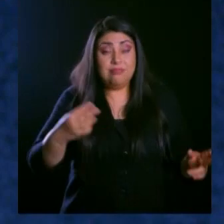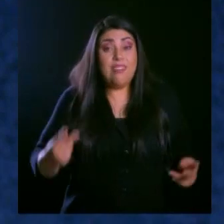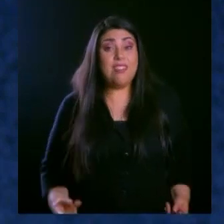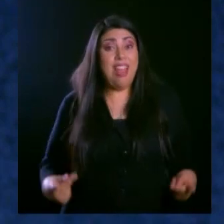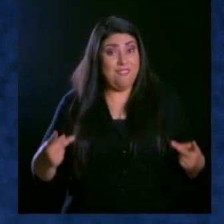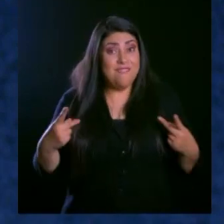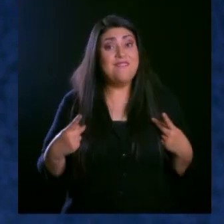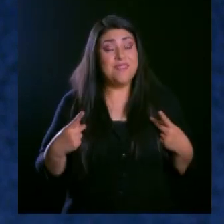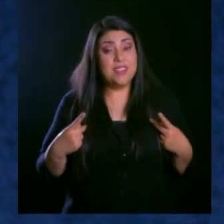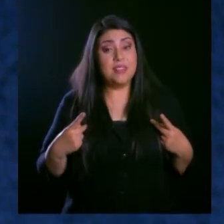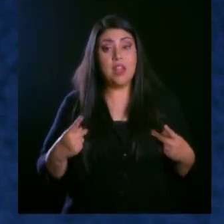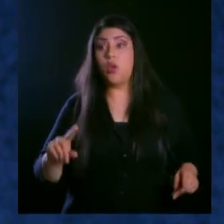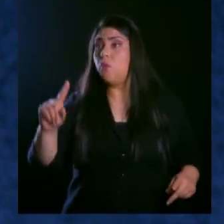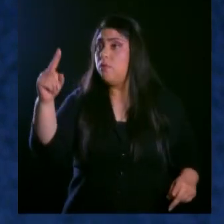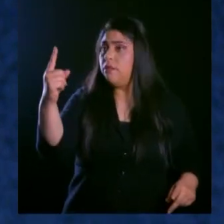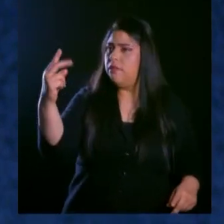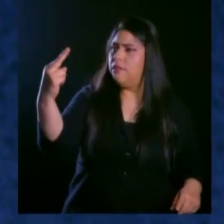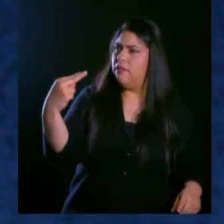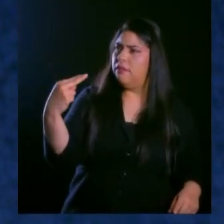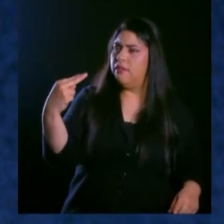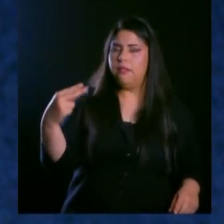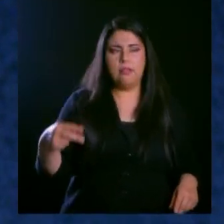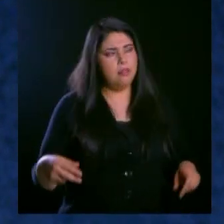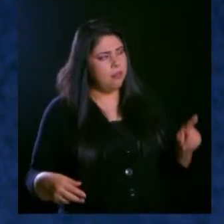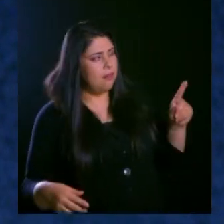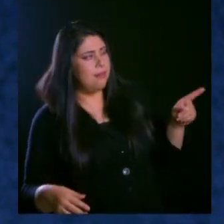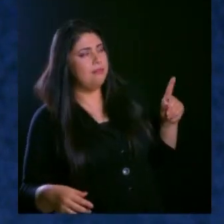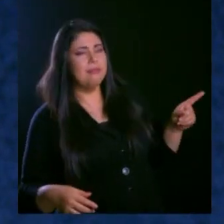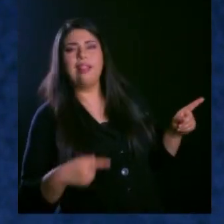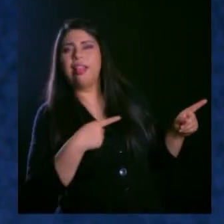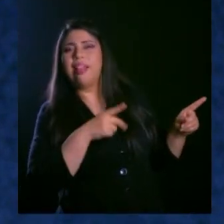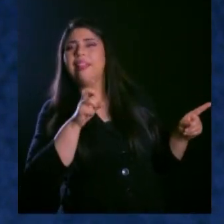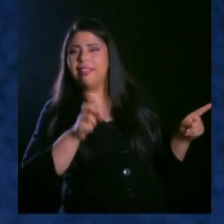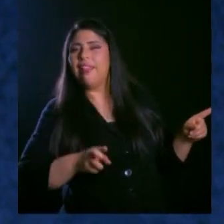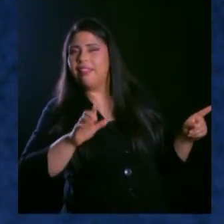que cuando una persona me vea, diga, aquella persona se parece a Jesús.